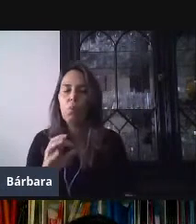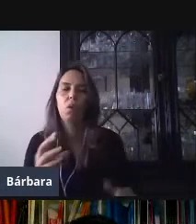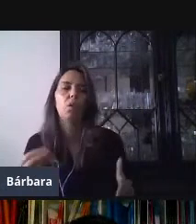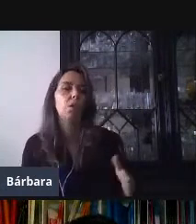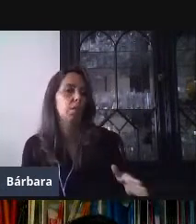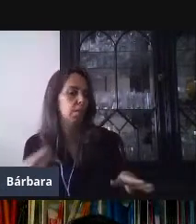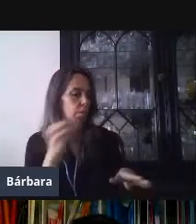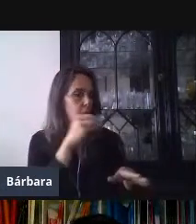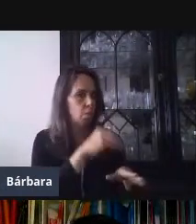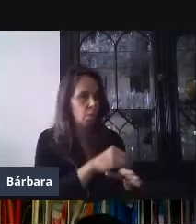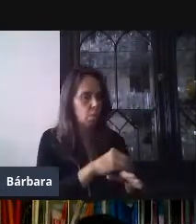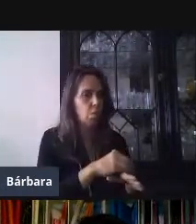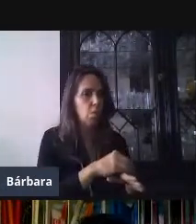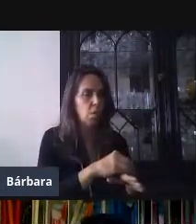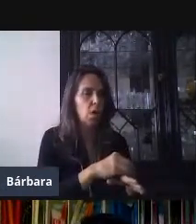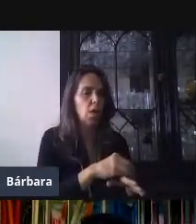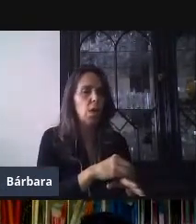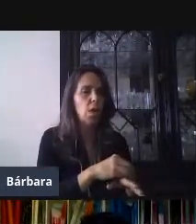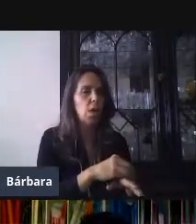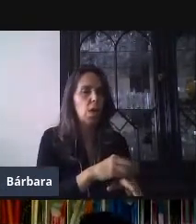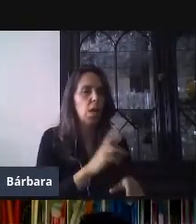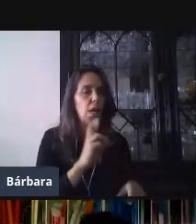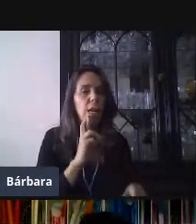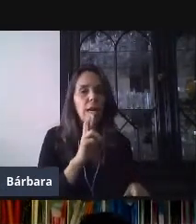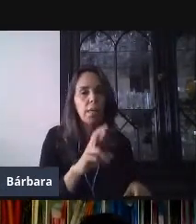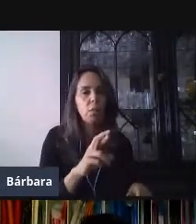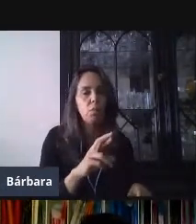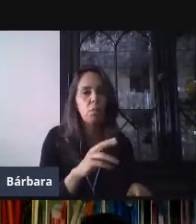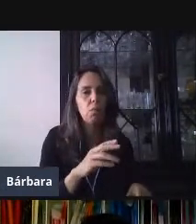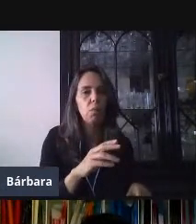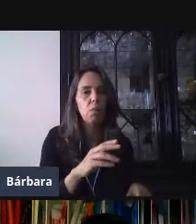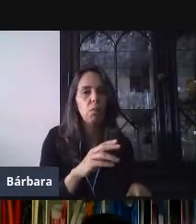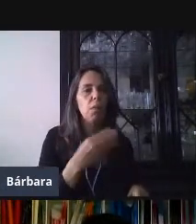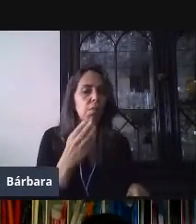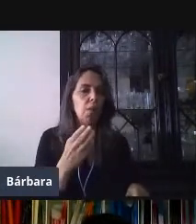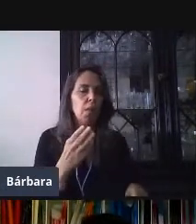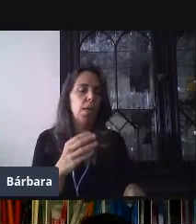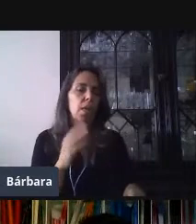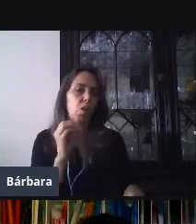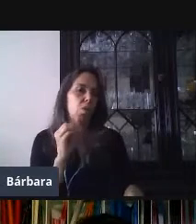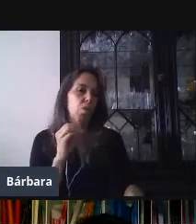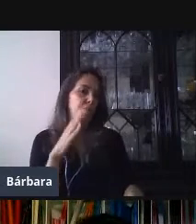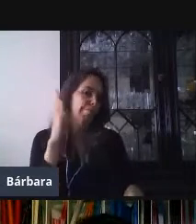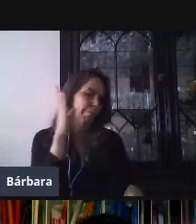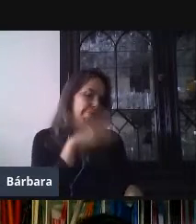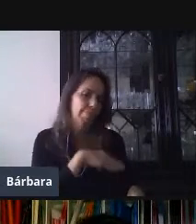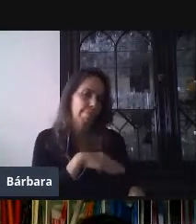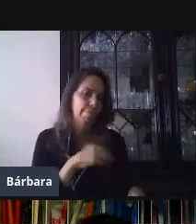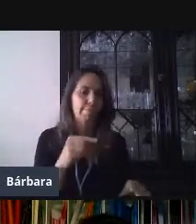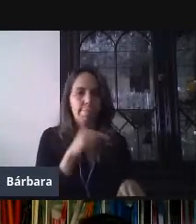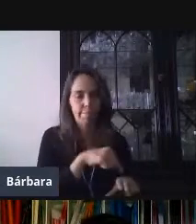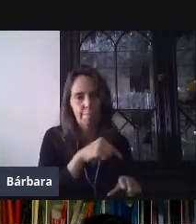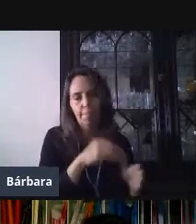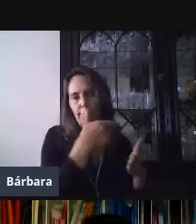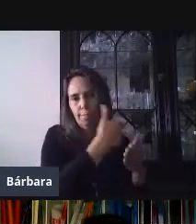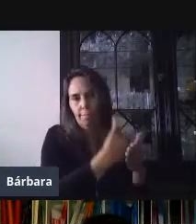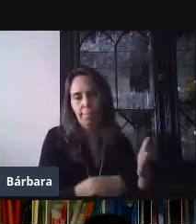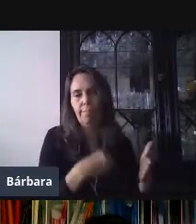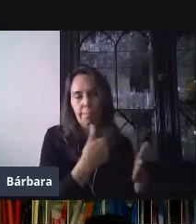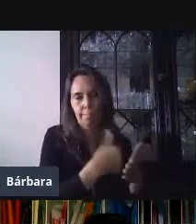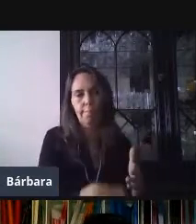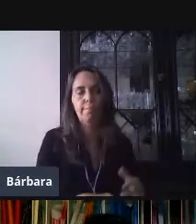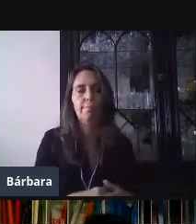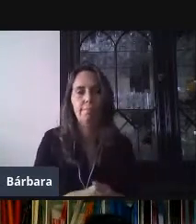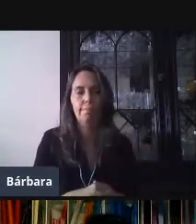incorrectas. En el caso de correctas, se puede agregar un mensaje para impulsar que el alumno